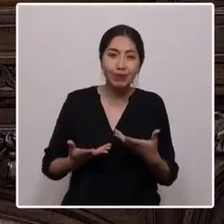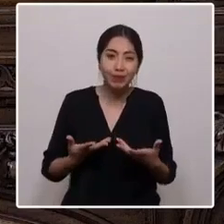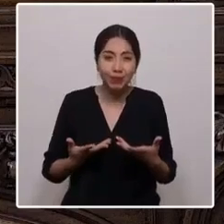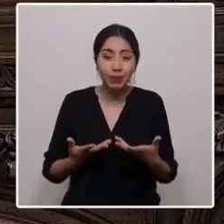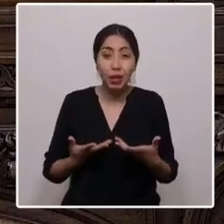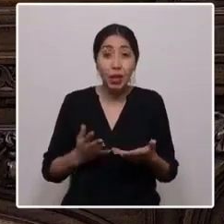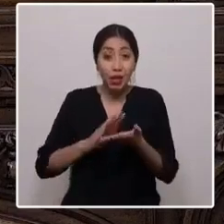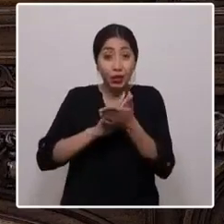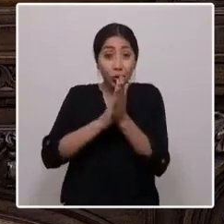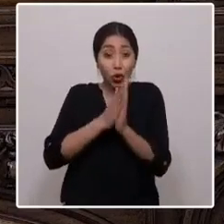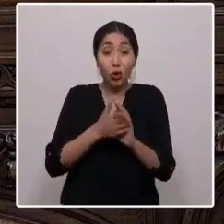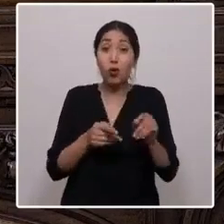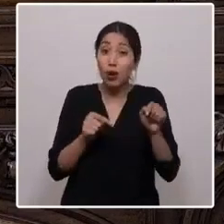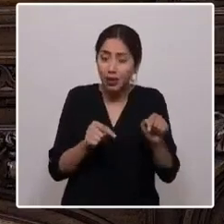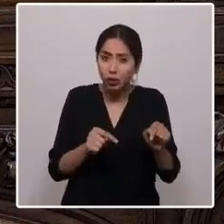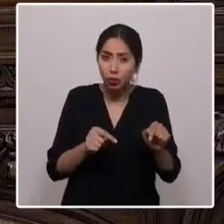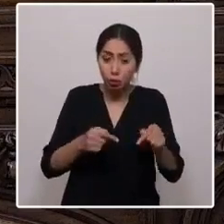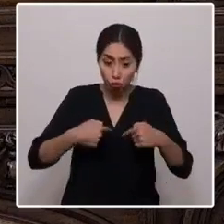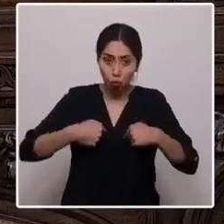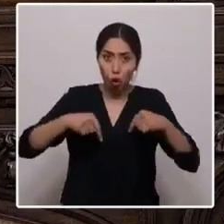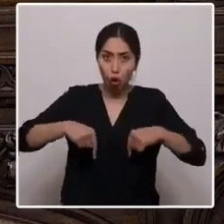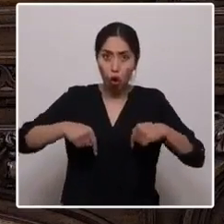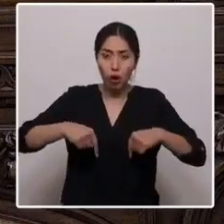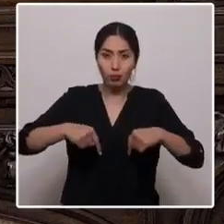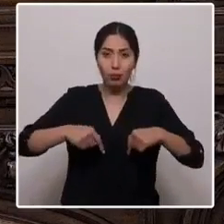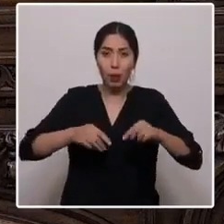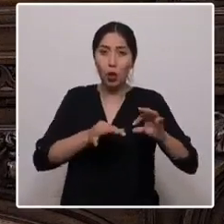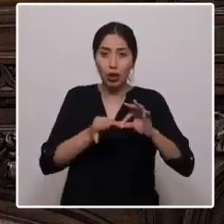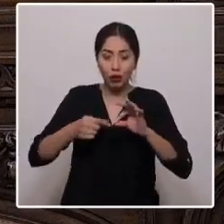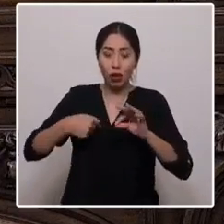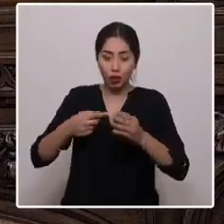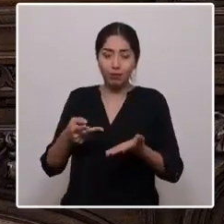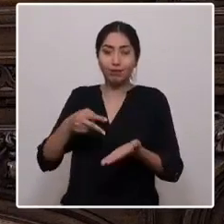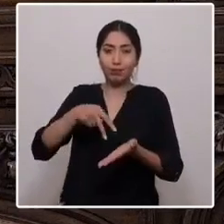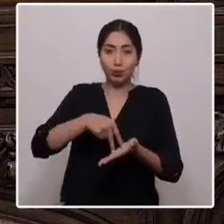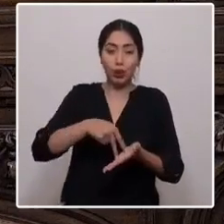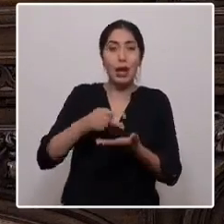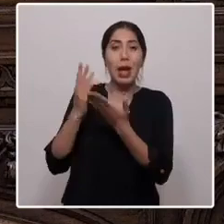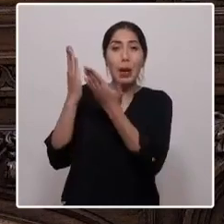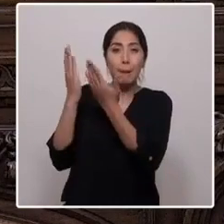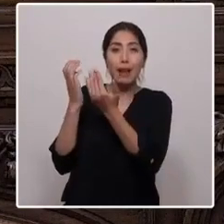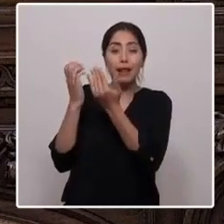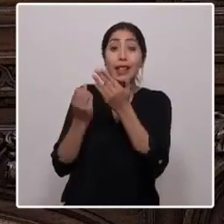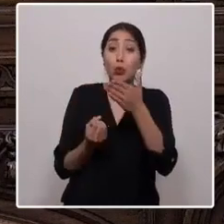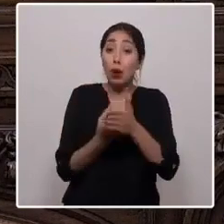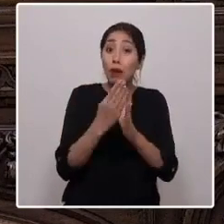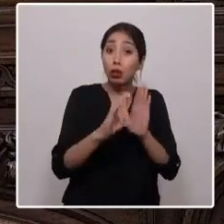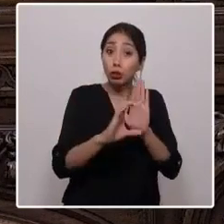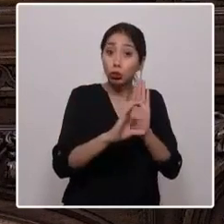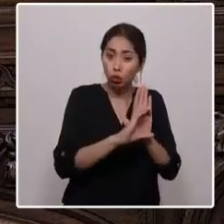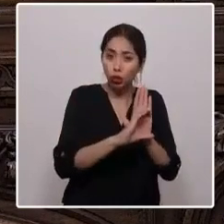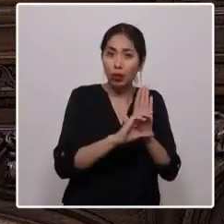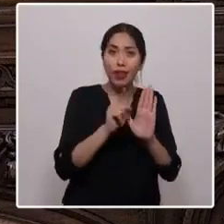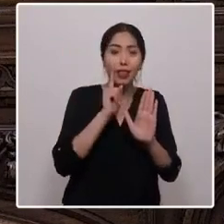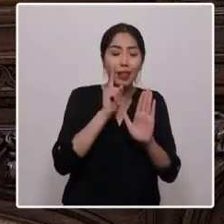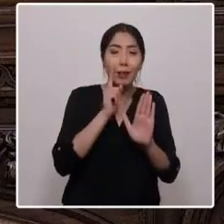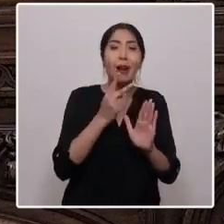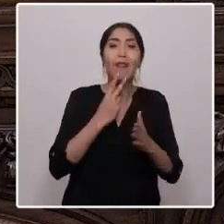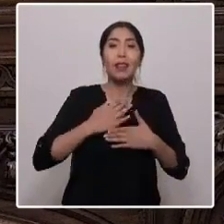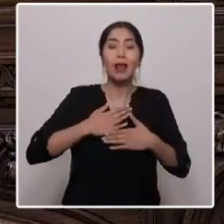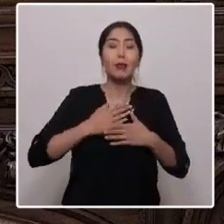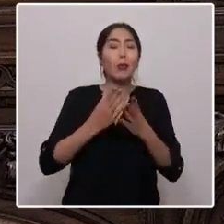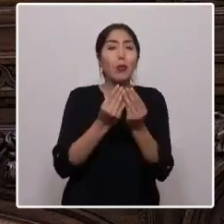esto lo que hoy me tiene acá. La esperanza que esta nueva constitución trae para la vida de millones de personas,